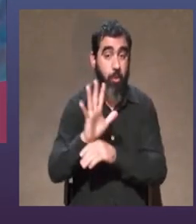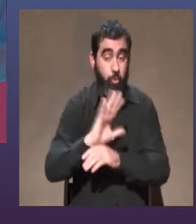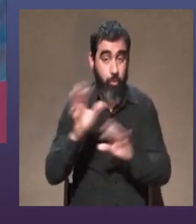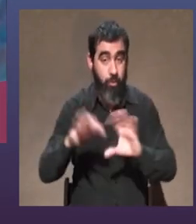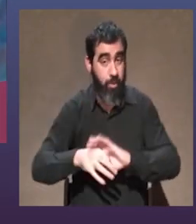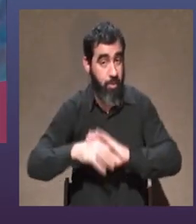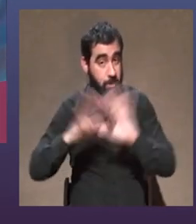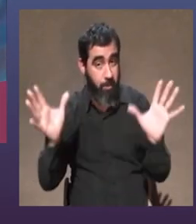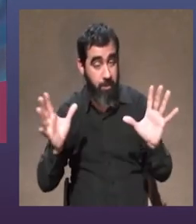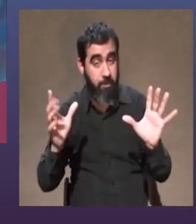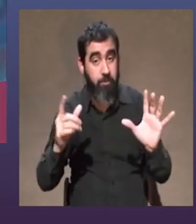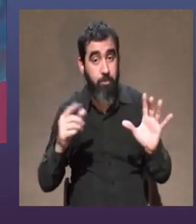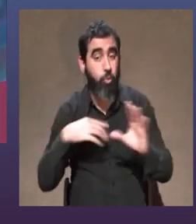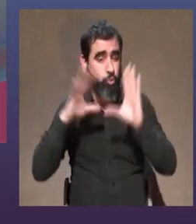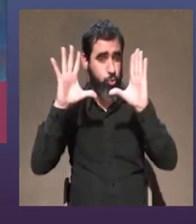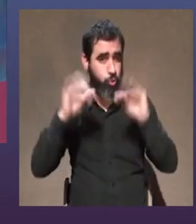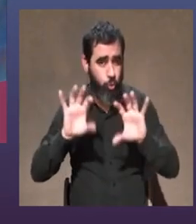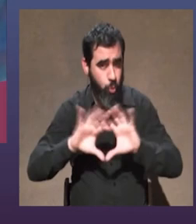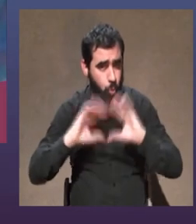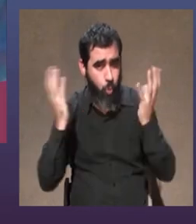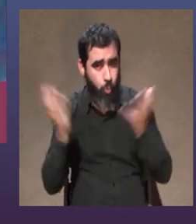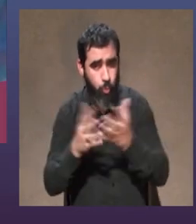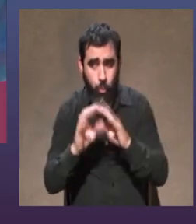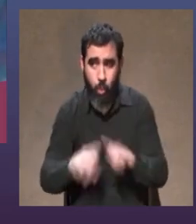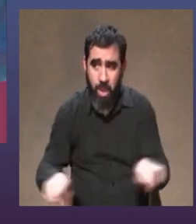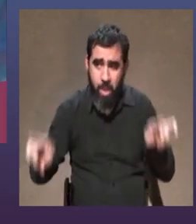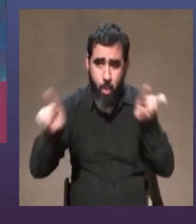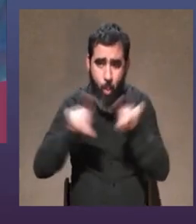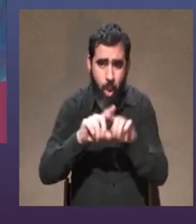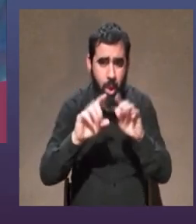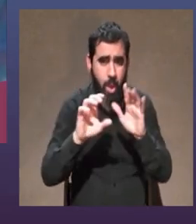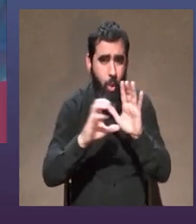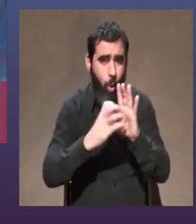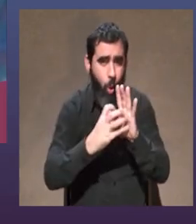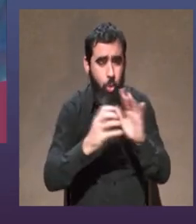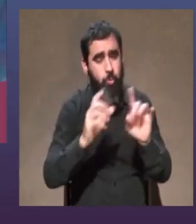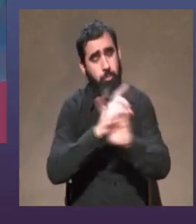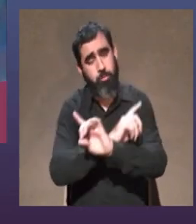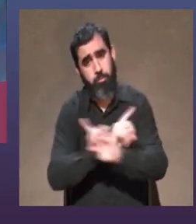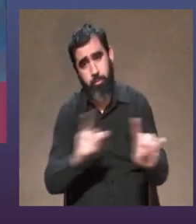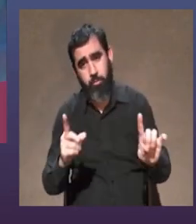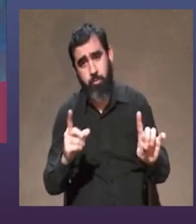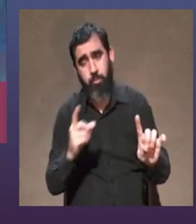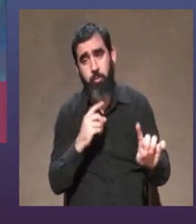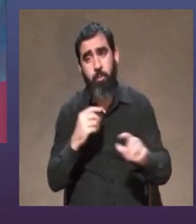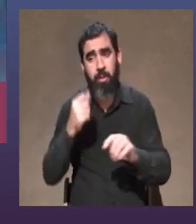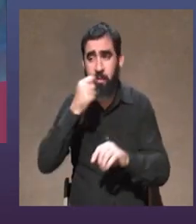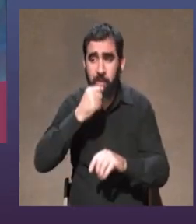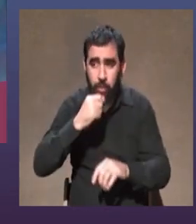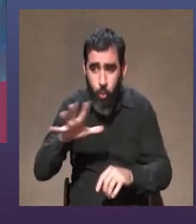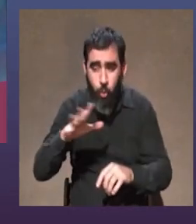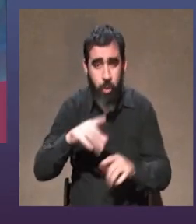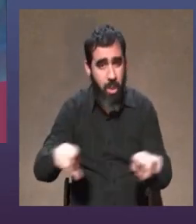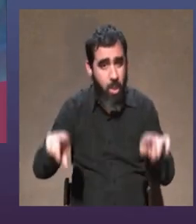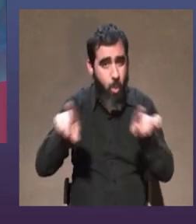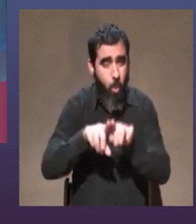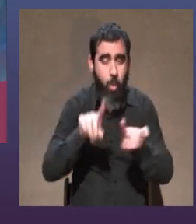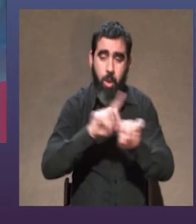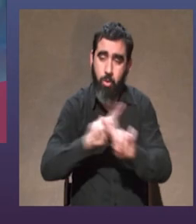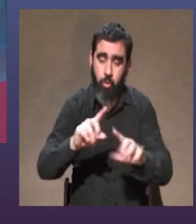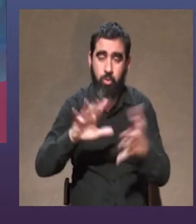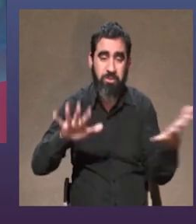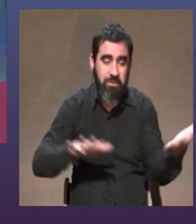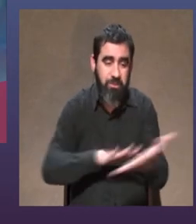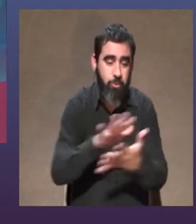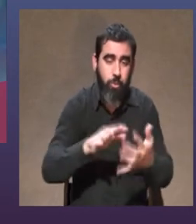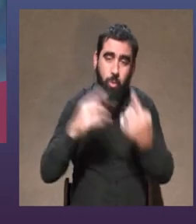del teatro independiente no maneja todo el mundo los mismos códigos ni tiene los mismos recorridos ni tiene las mismas realidades no